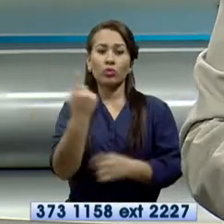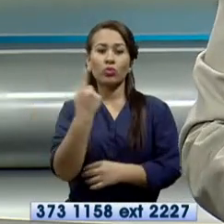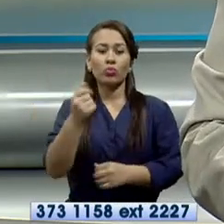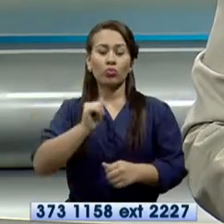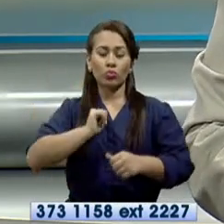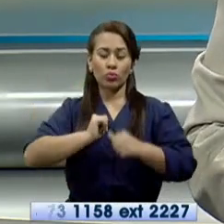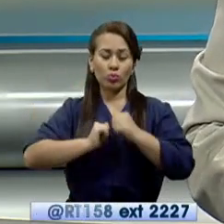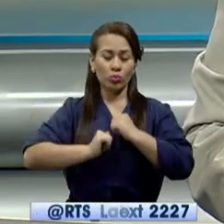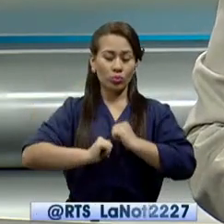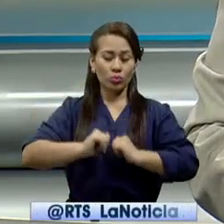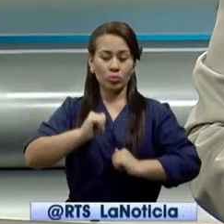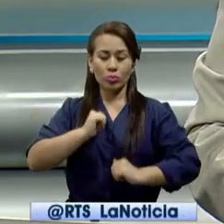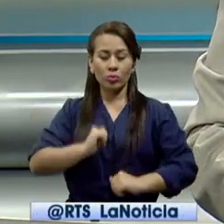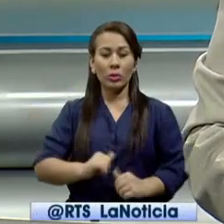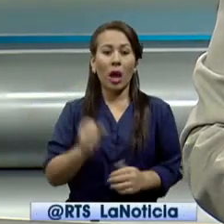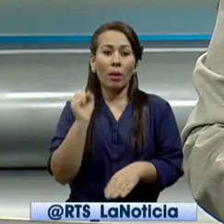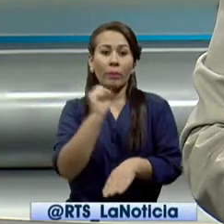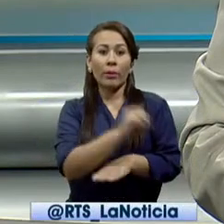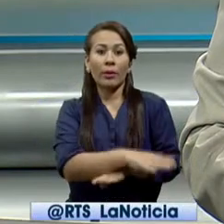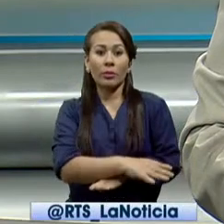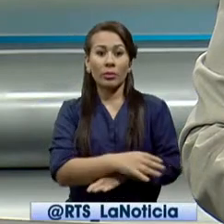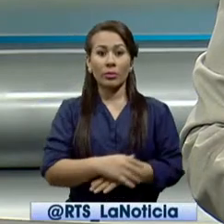depresión y abandonado.